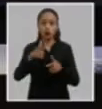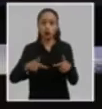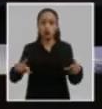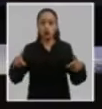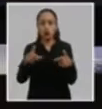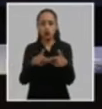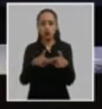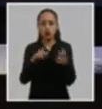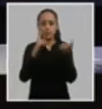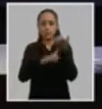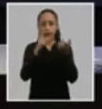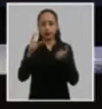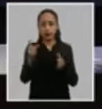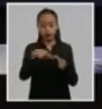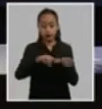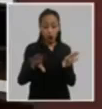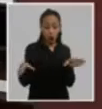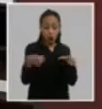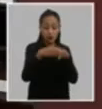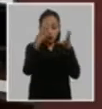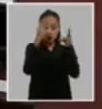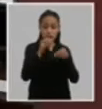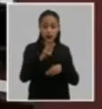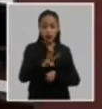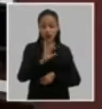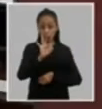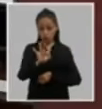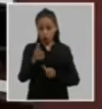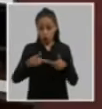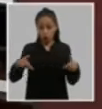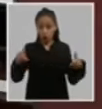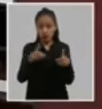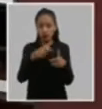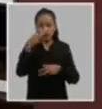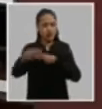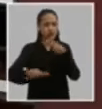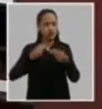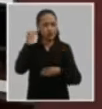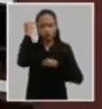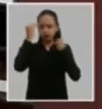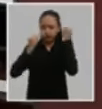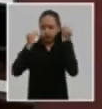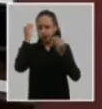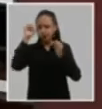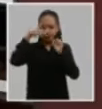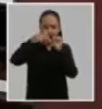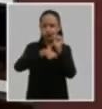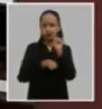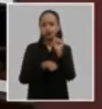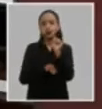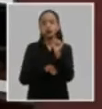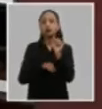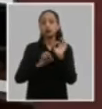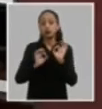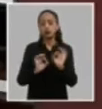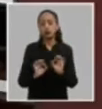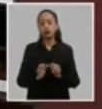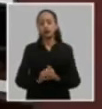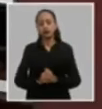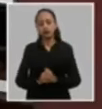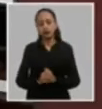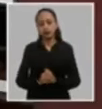la comisión número tres del octavo congreso del partido realizó un profundo crítico comprometido